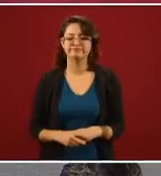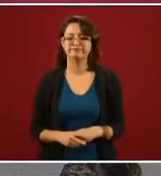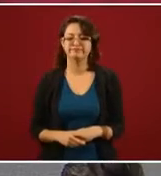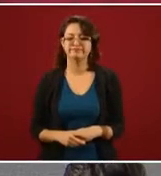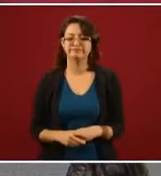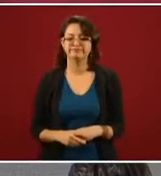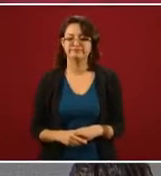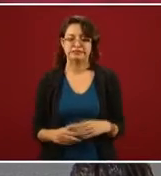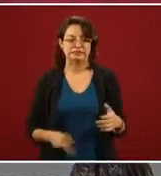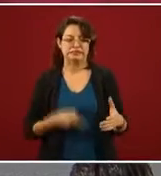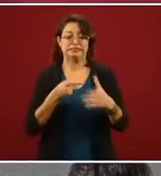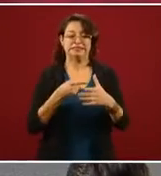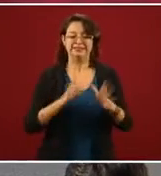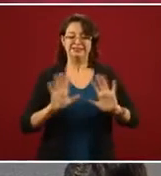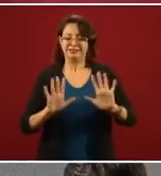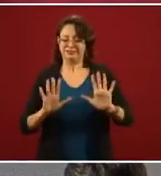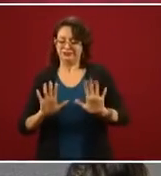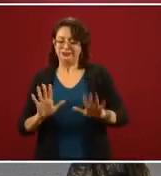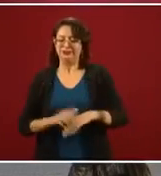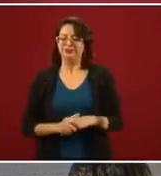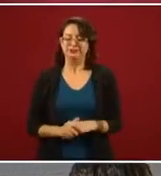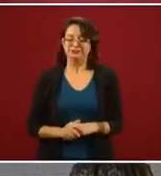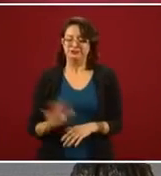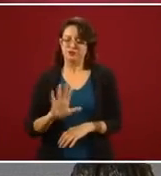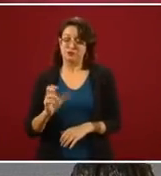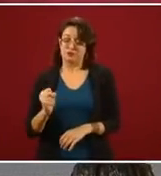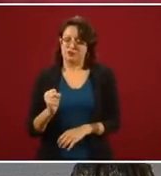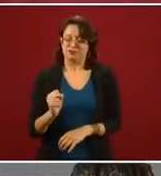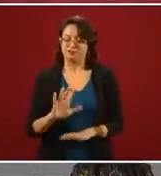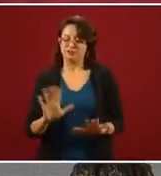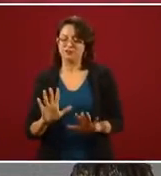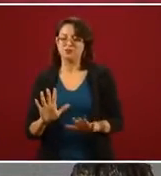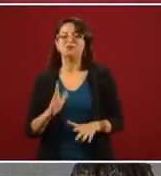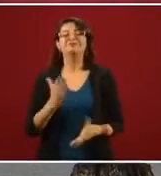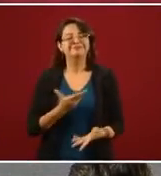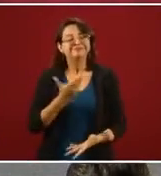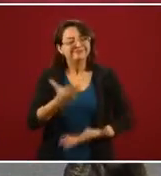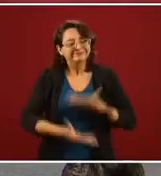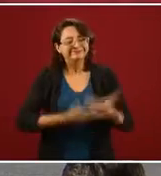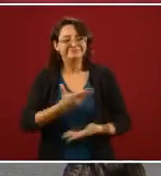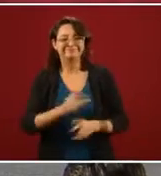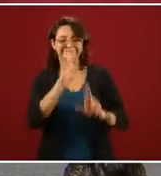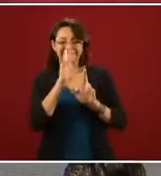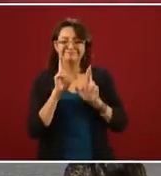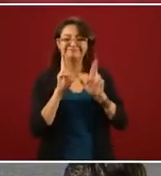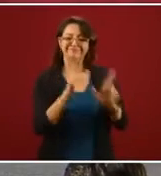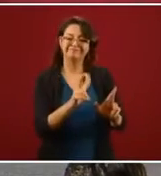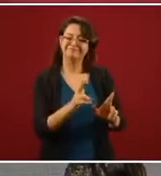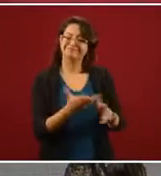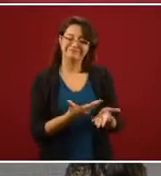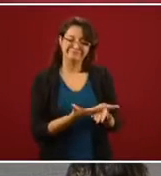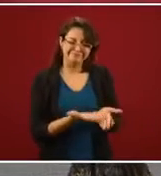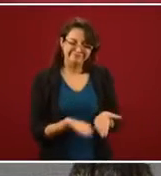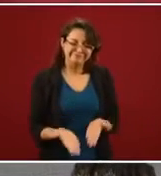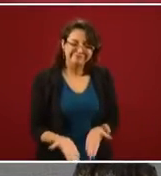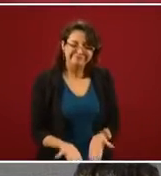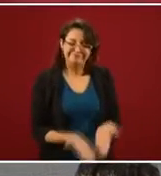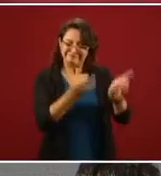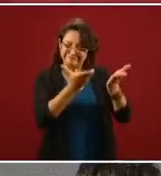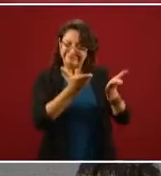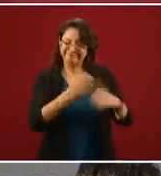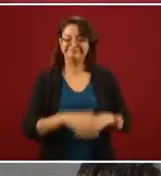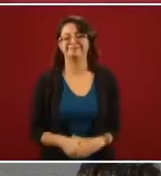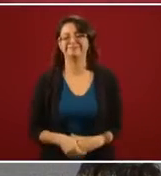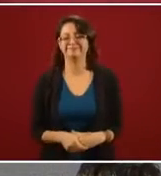fuerte, respetuosamente, hágame favor